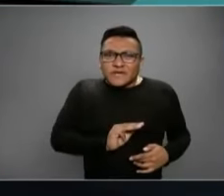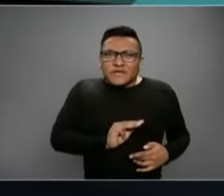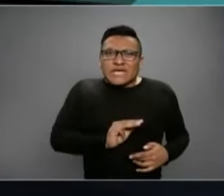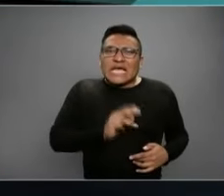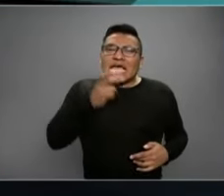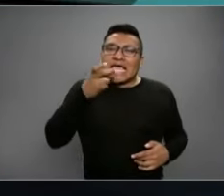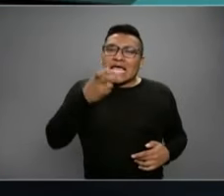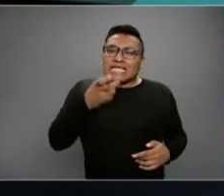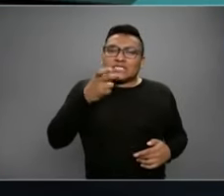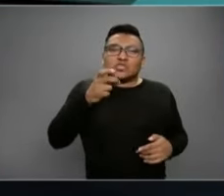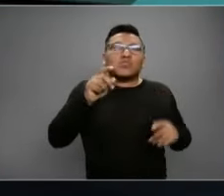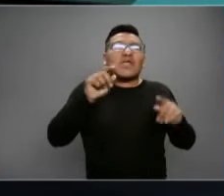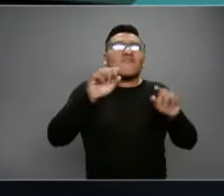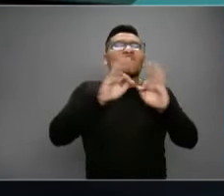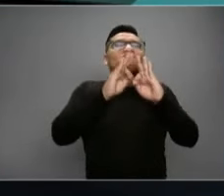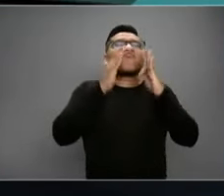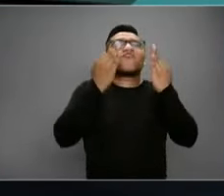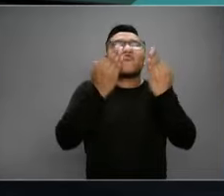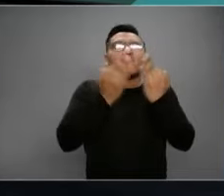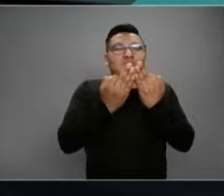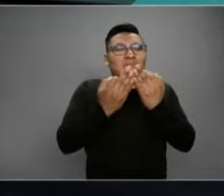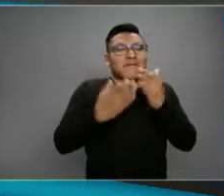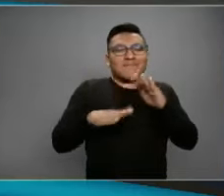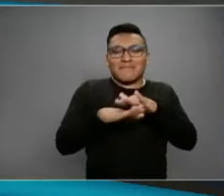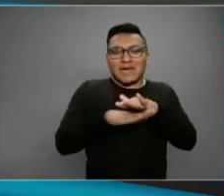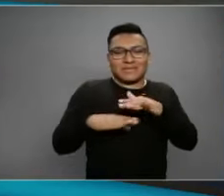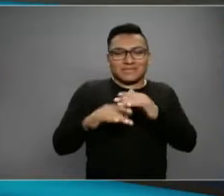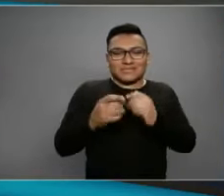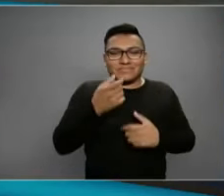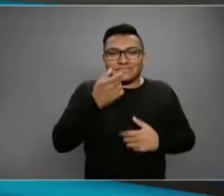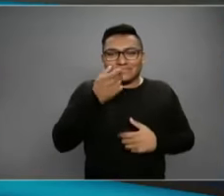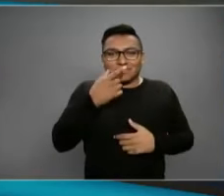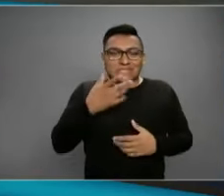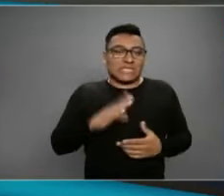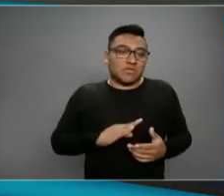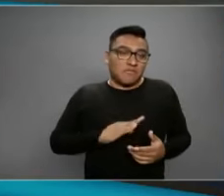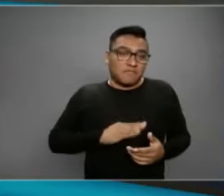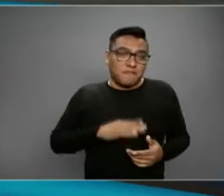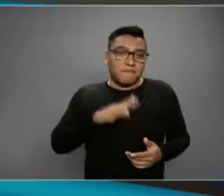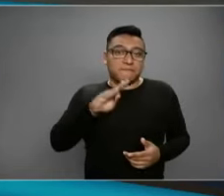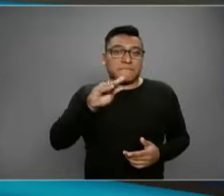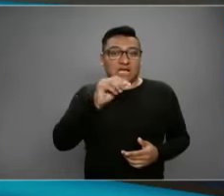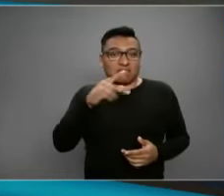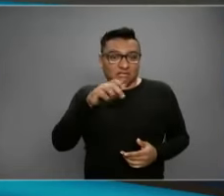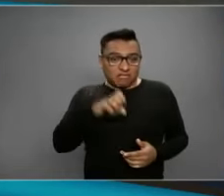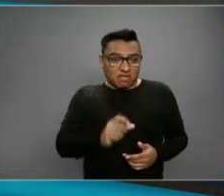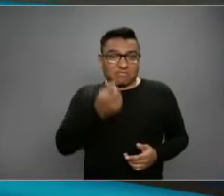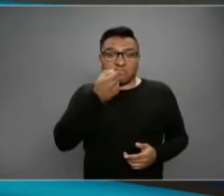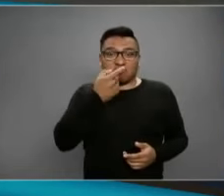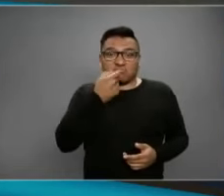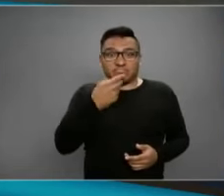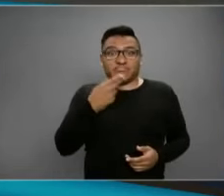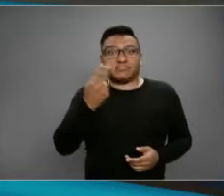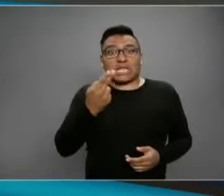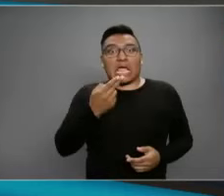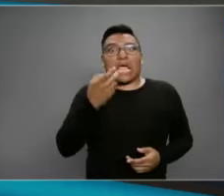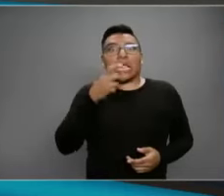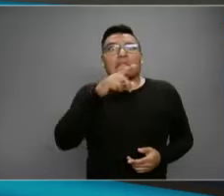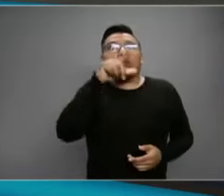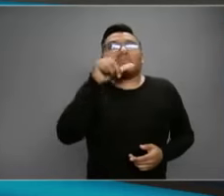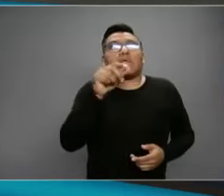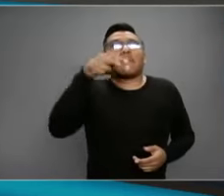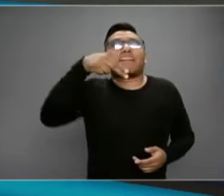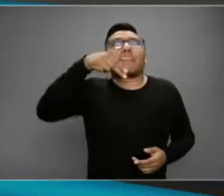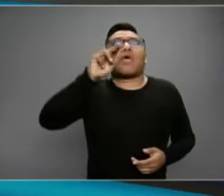Ese es un cuadro típico que si no se atiende, si es un cuadro bacteriano y no se da antibiótico, terminará en una neumonía.